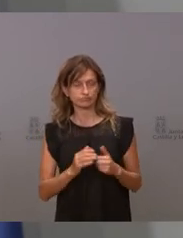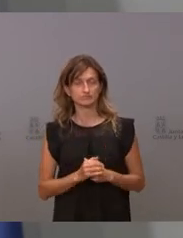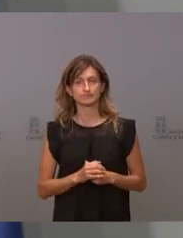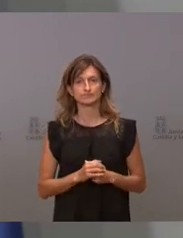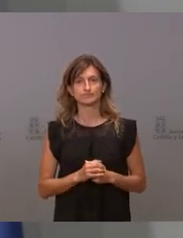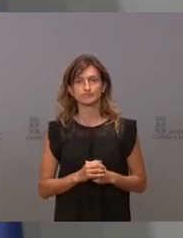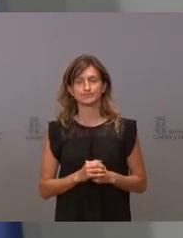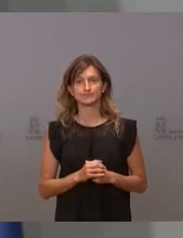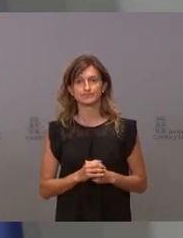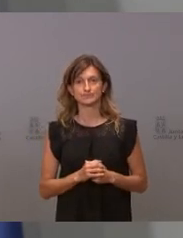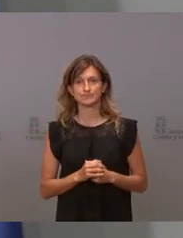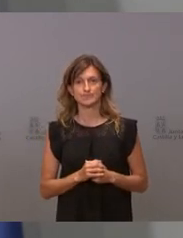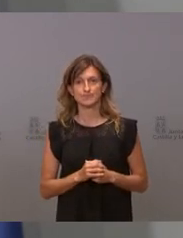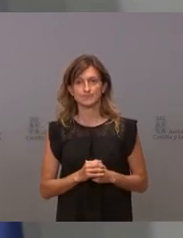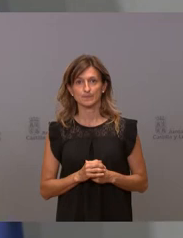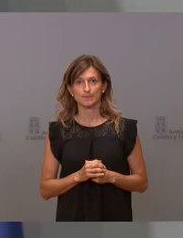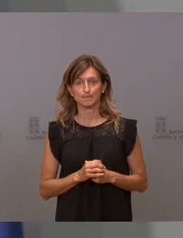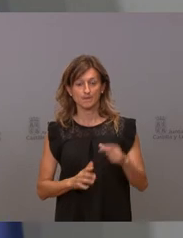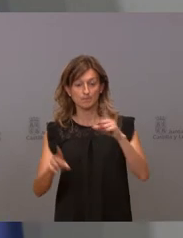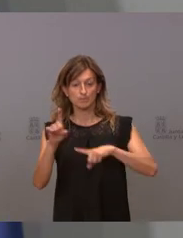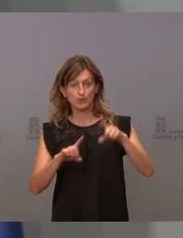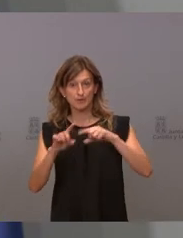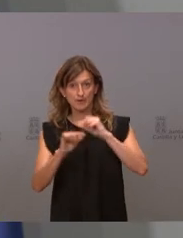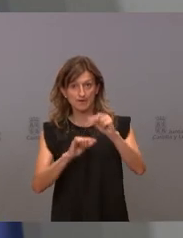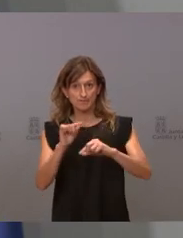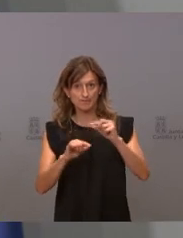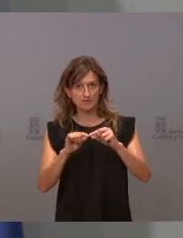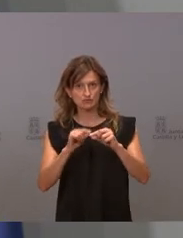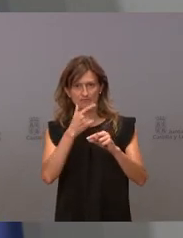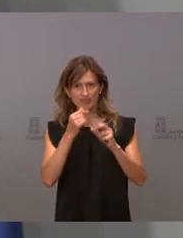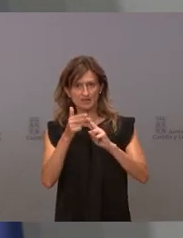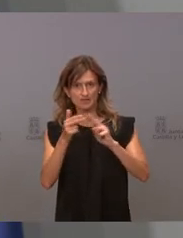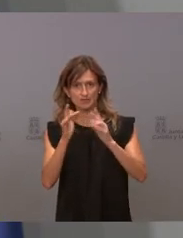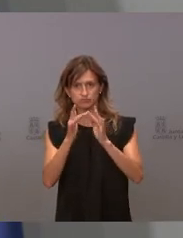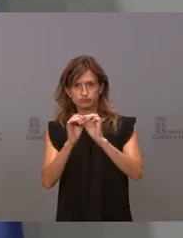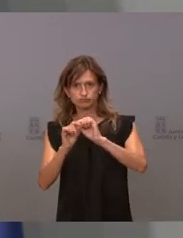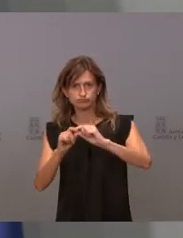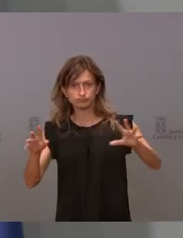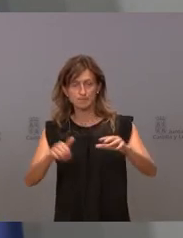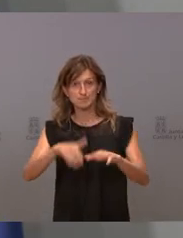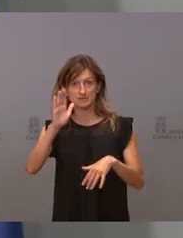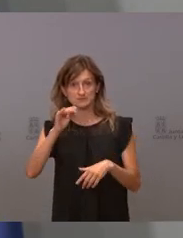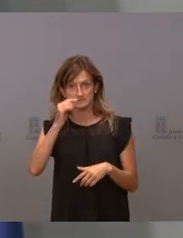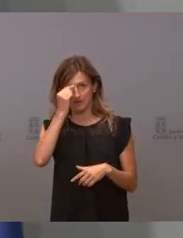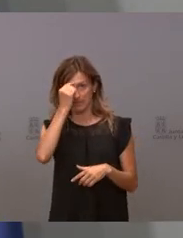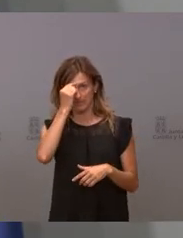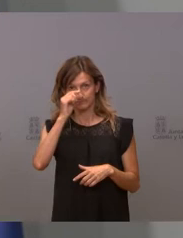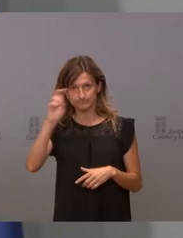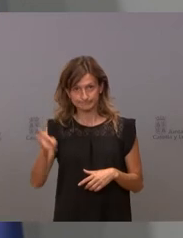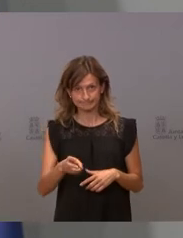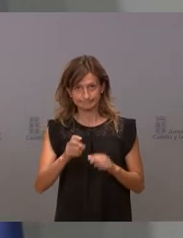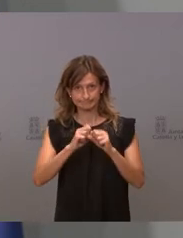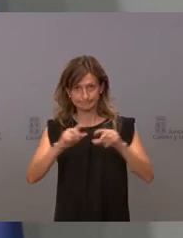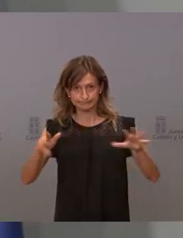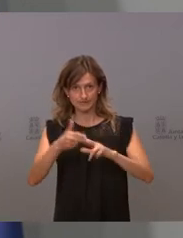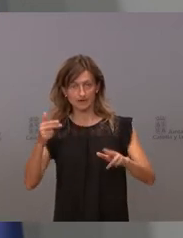de este virus es un virus muy transmisible, mucho más la variante delta. Entonces, el problema de